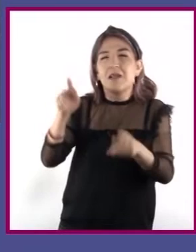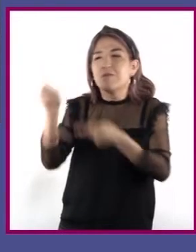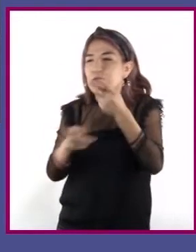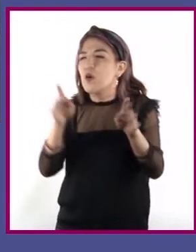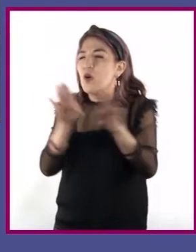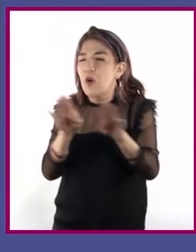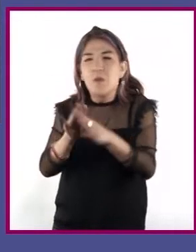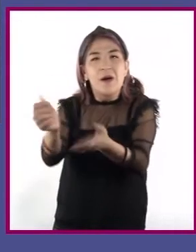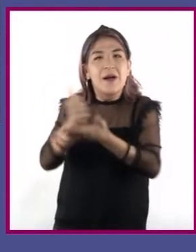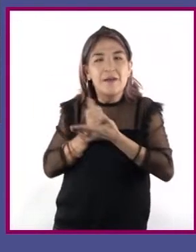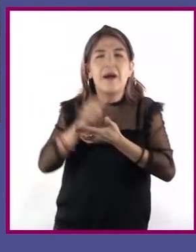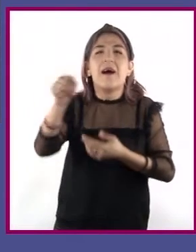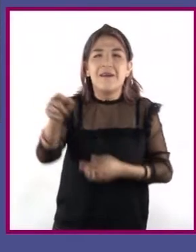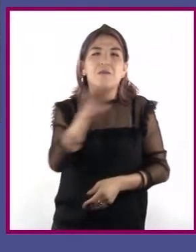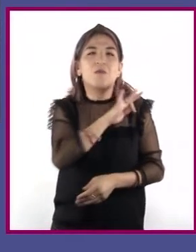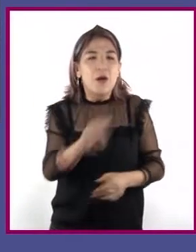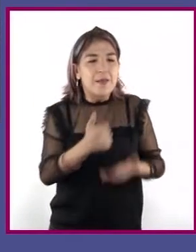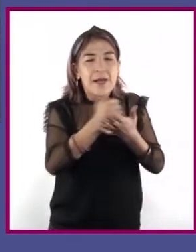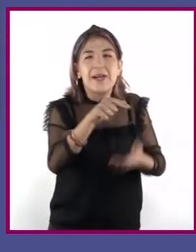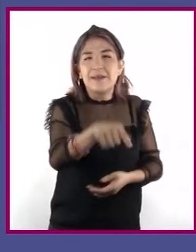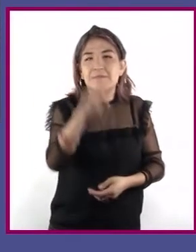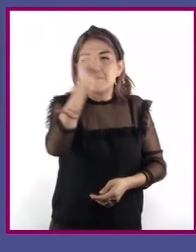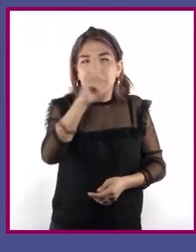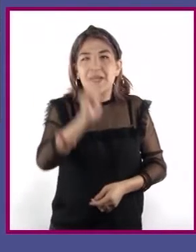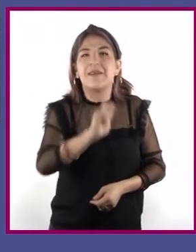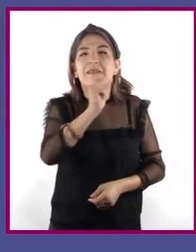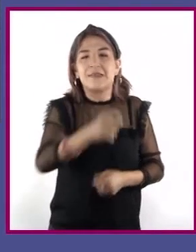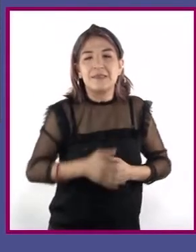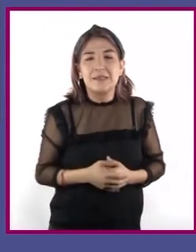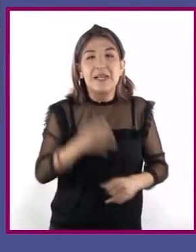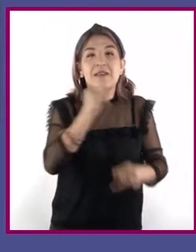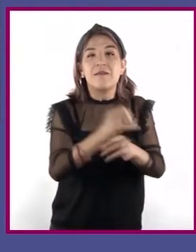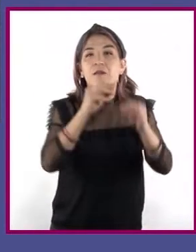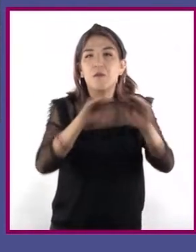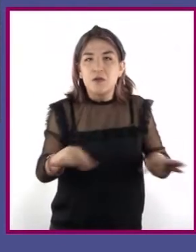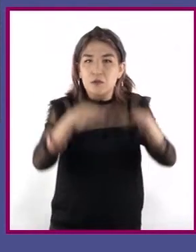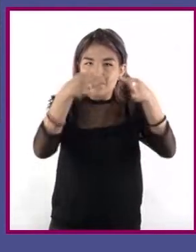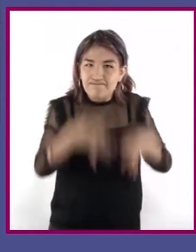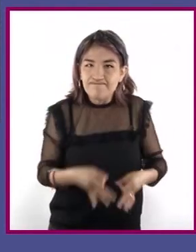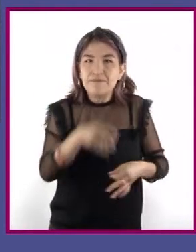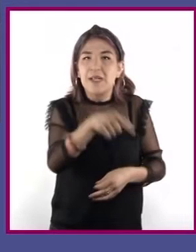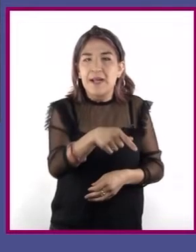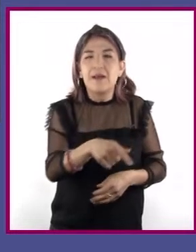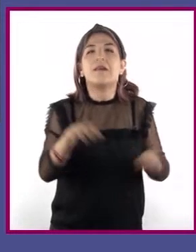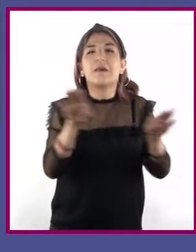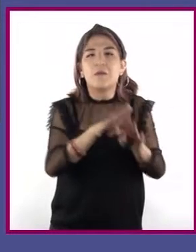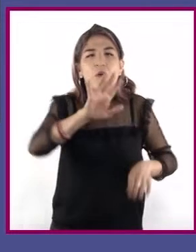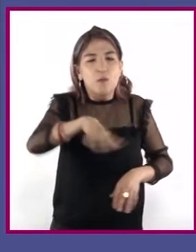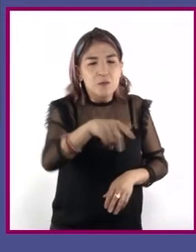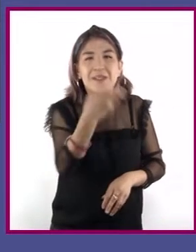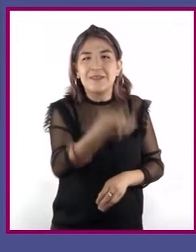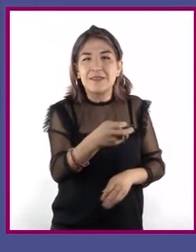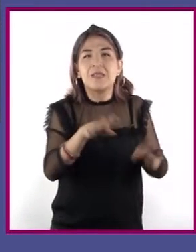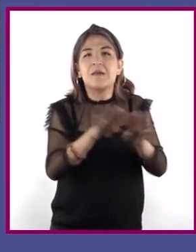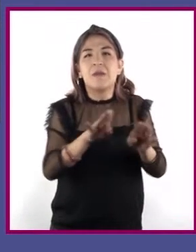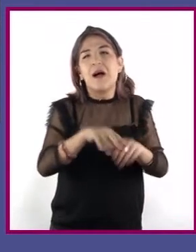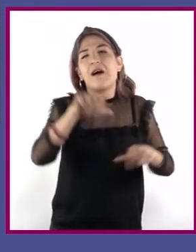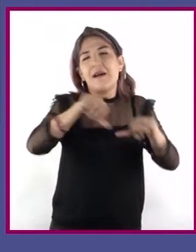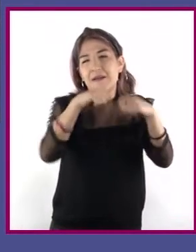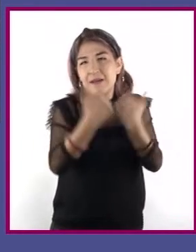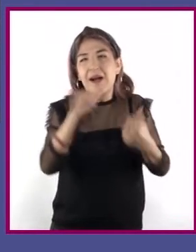recurriéramos a fuentes primarias, es decir, que contienen información original. Así que buscamos en organizaciones